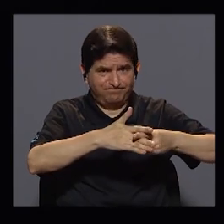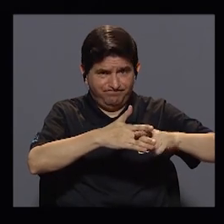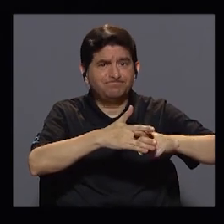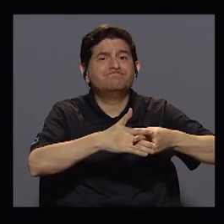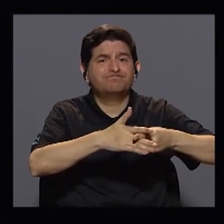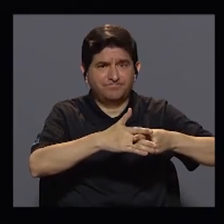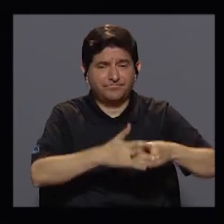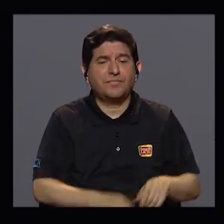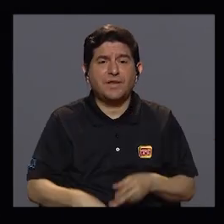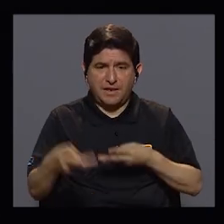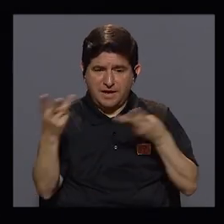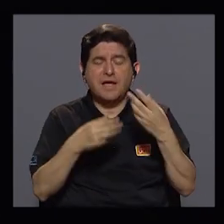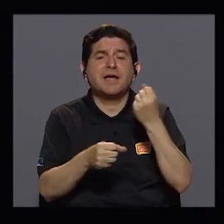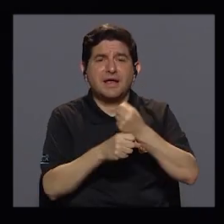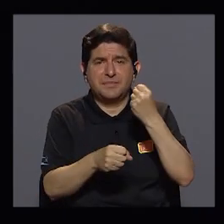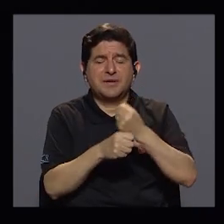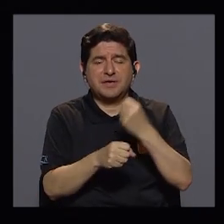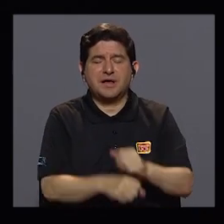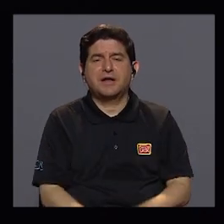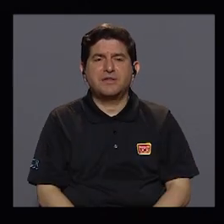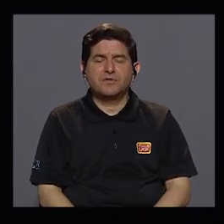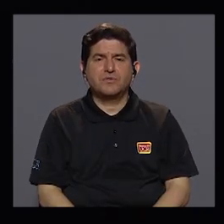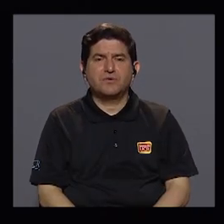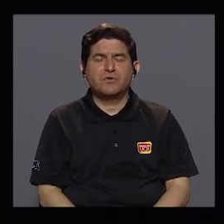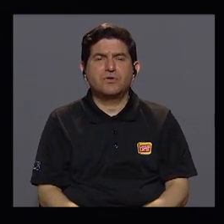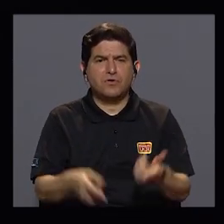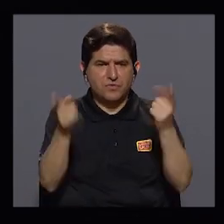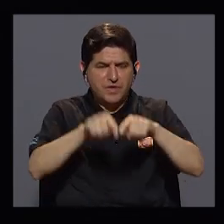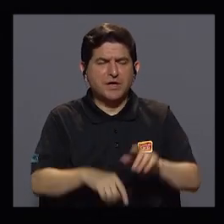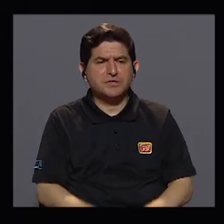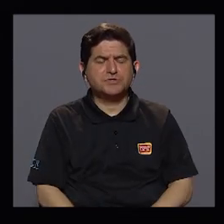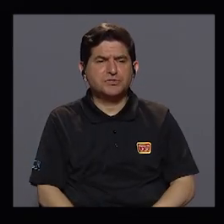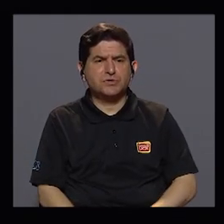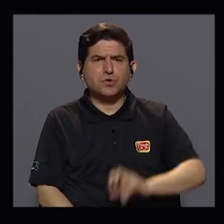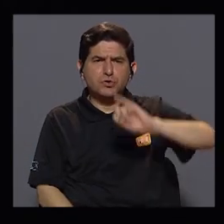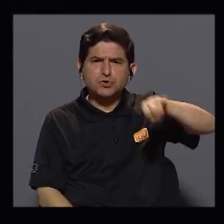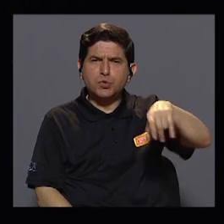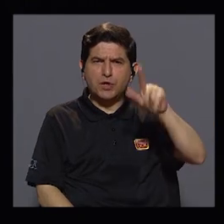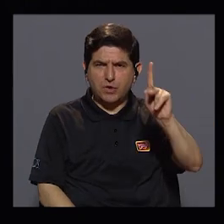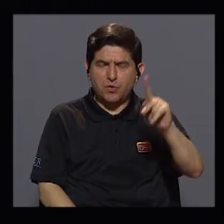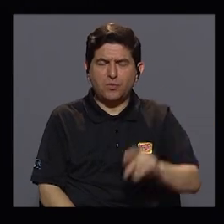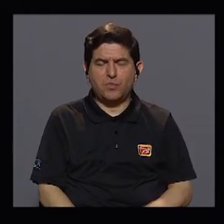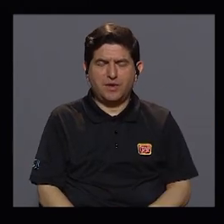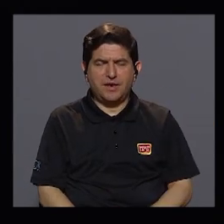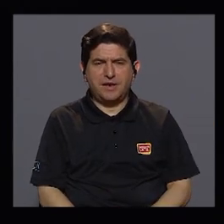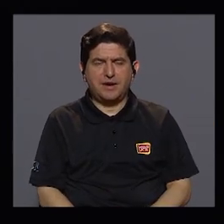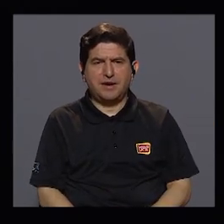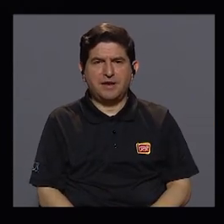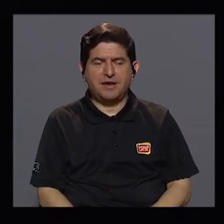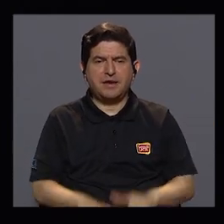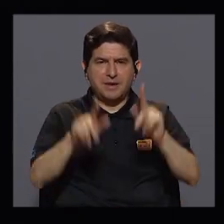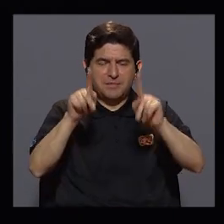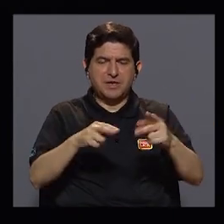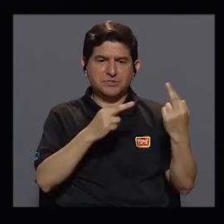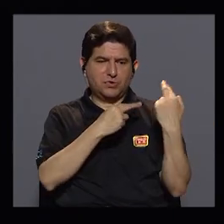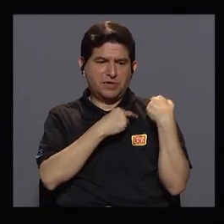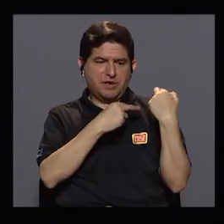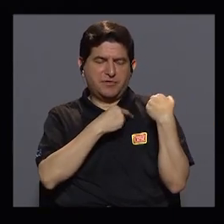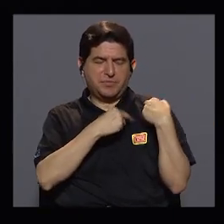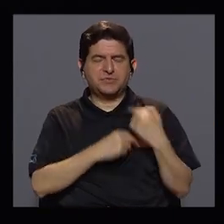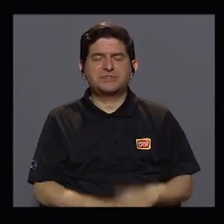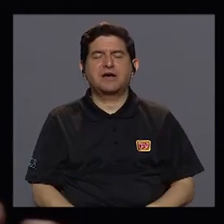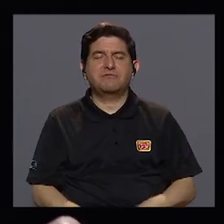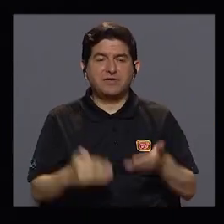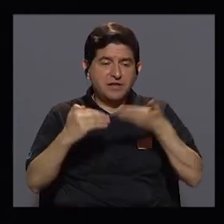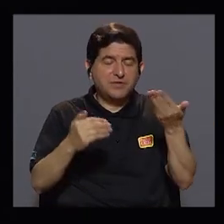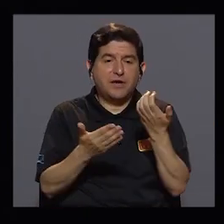en el mercado laboral. De hecho, Jürgen Kurweller, quien es casualmente el oficial de Asuntos Económicos de Cepal,